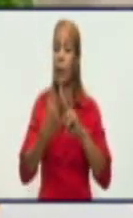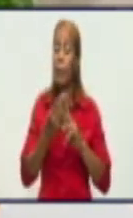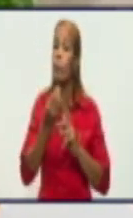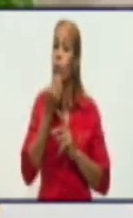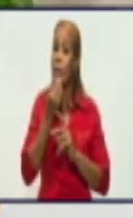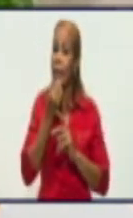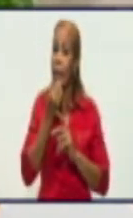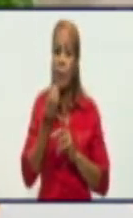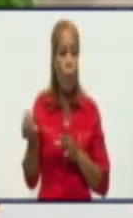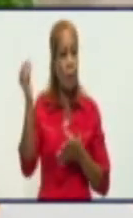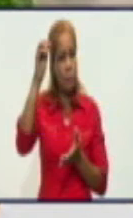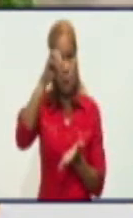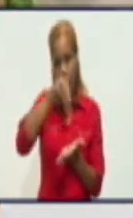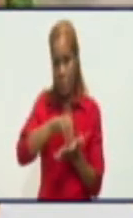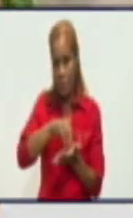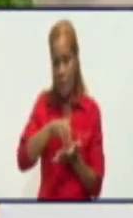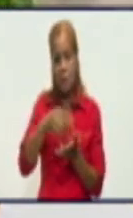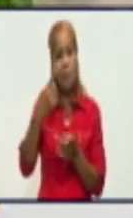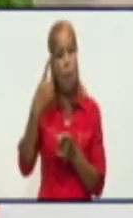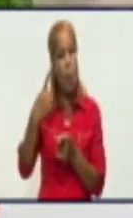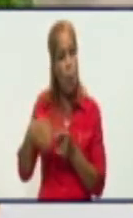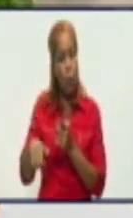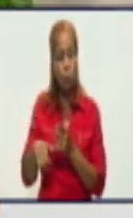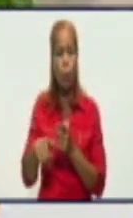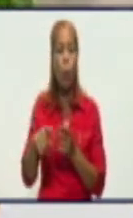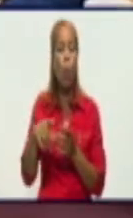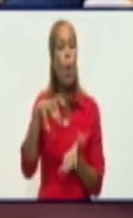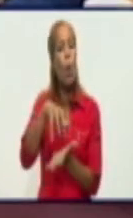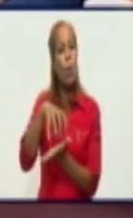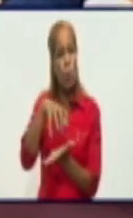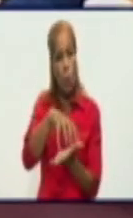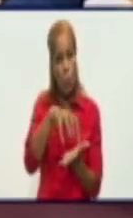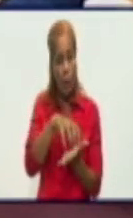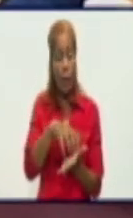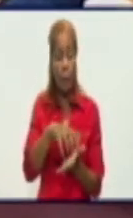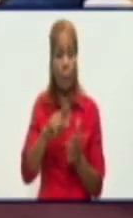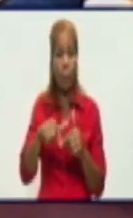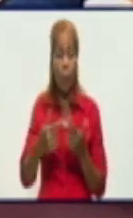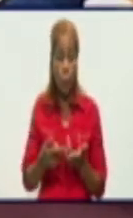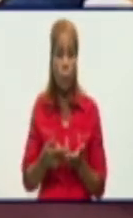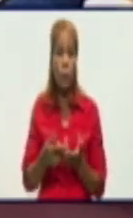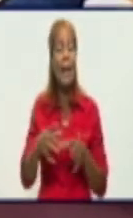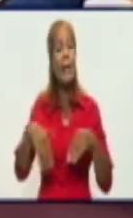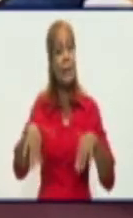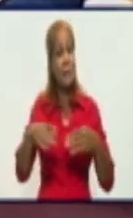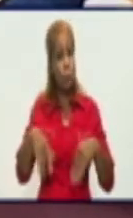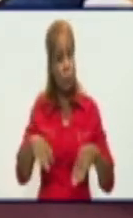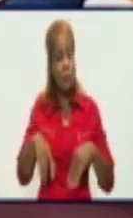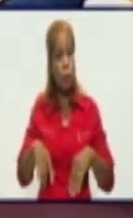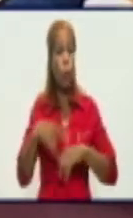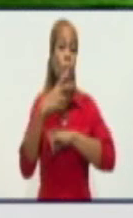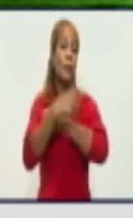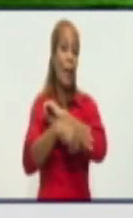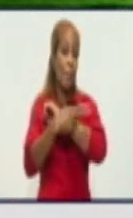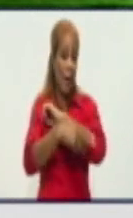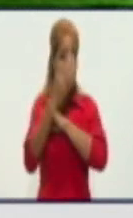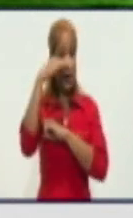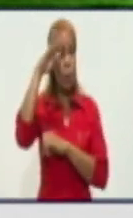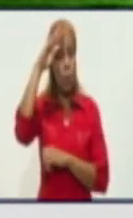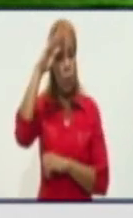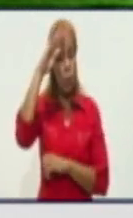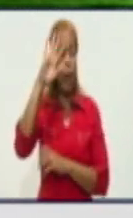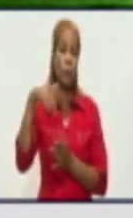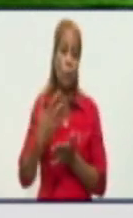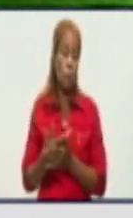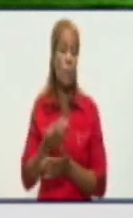circuitos si la solicitud de afectación a nivel del país es mayor. ¿Es así, Solís? Sí, los bloques por lo general están hechos para unos 15